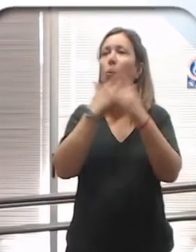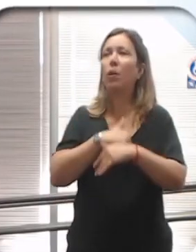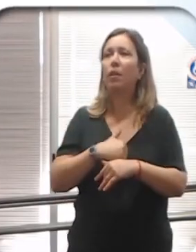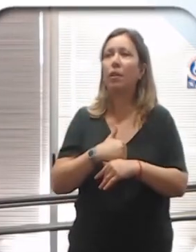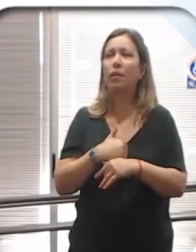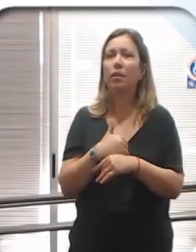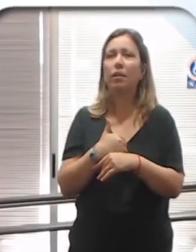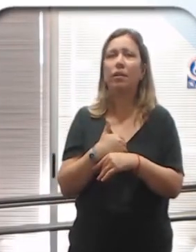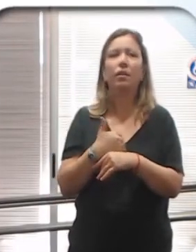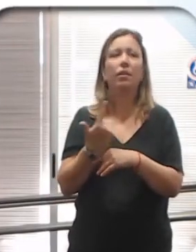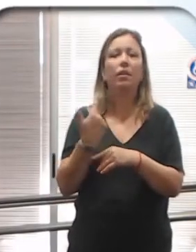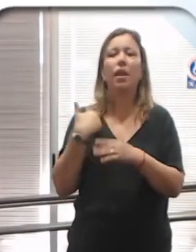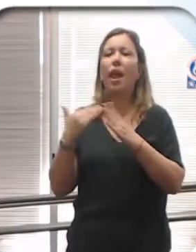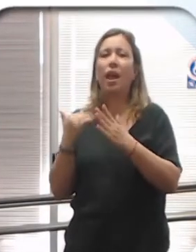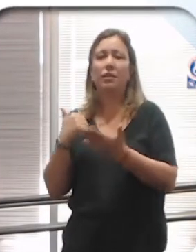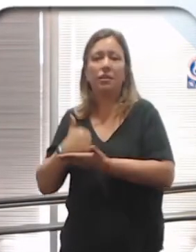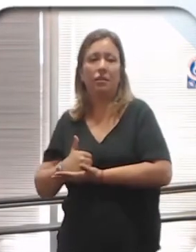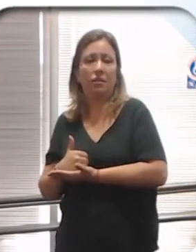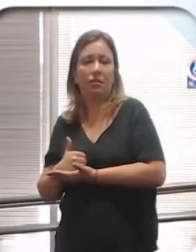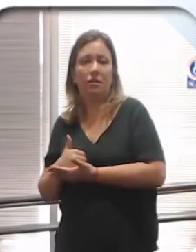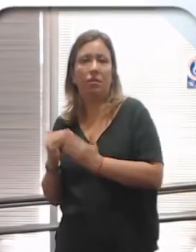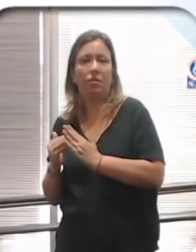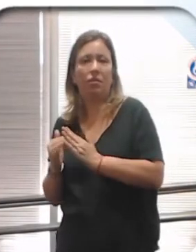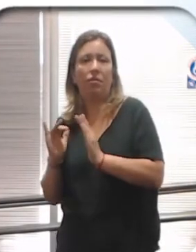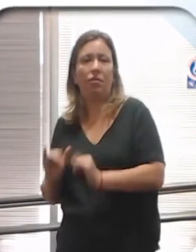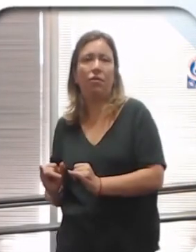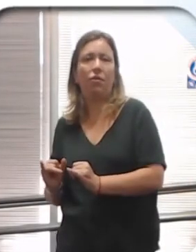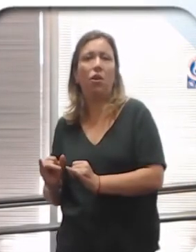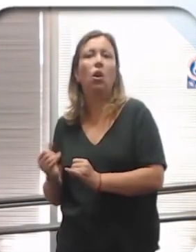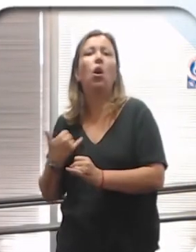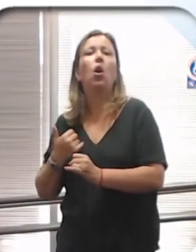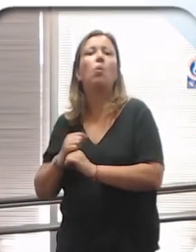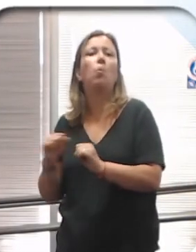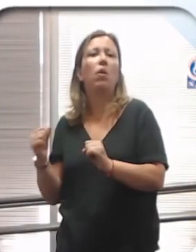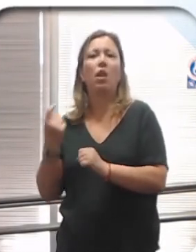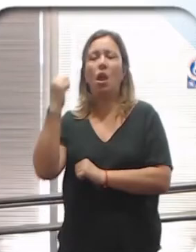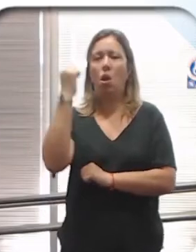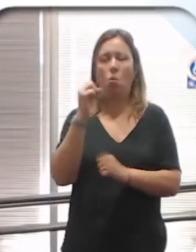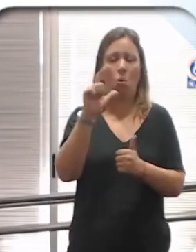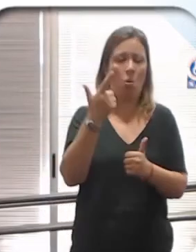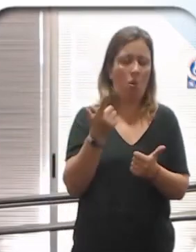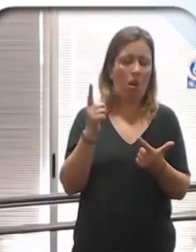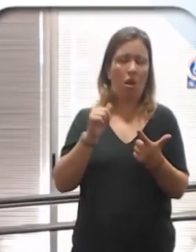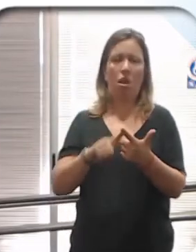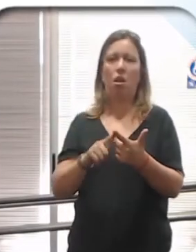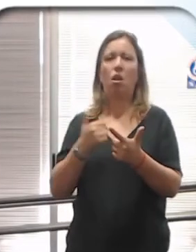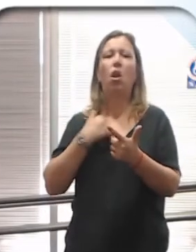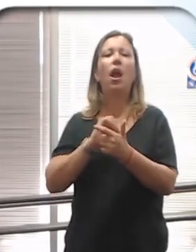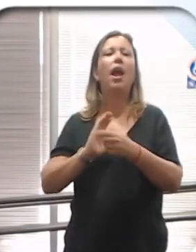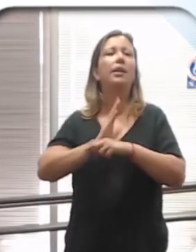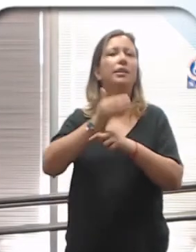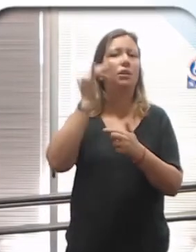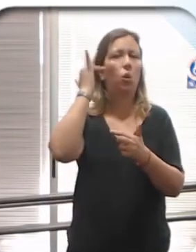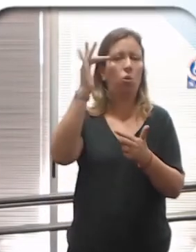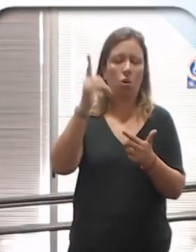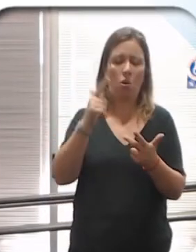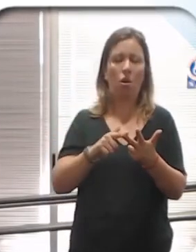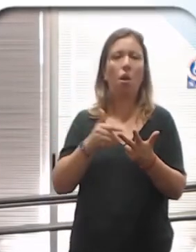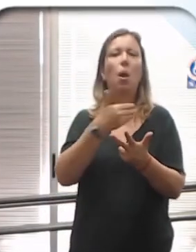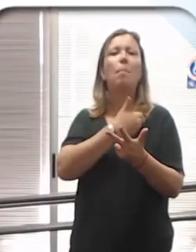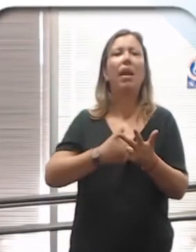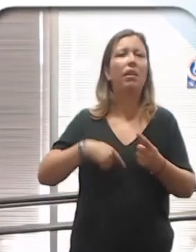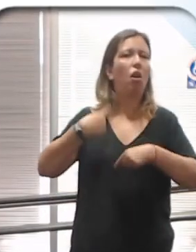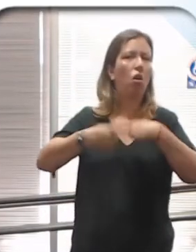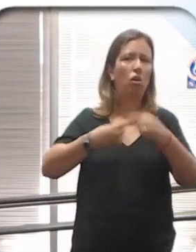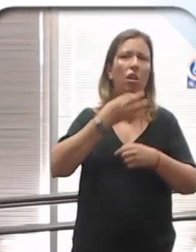de salir de la casa, qué posibilidad van a tener las personas si no hay un transporte, si no hay un acceso a la educación, mientras las maestras sigan